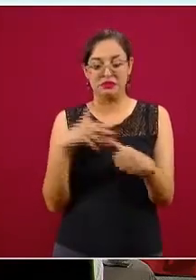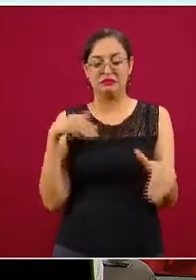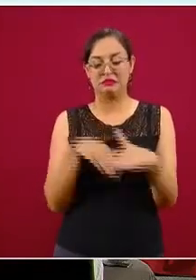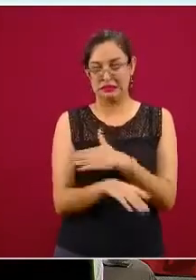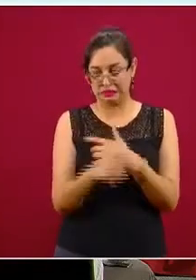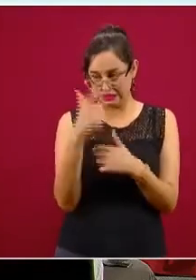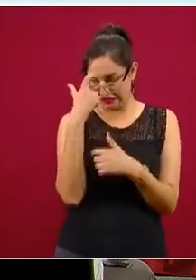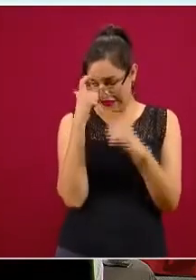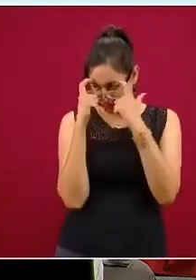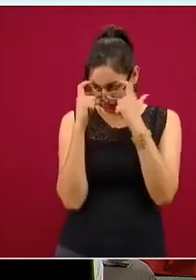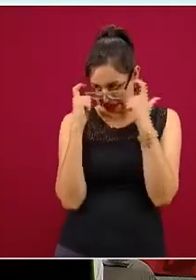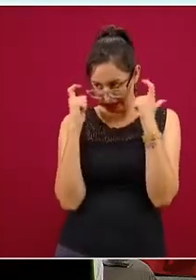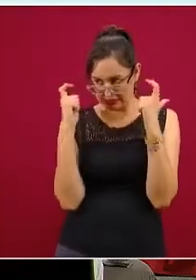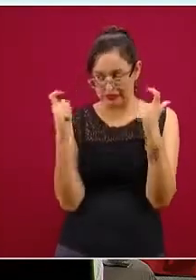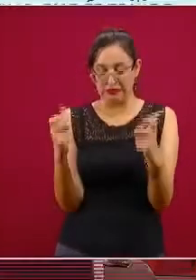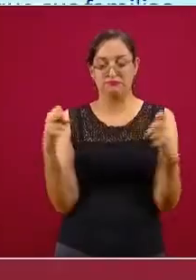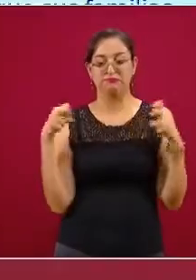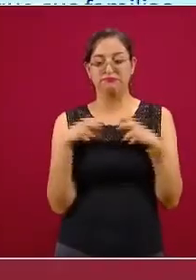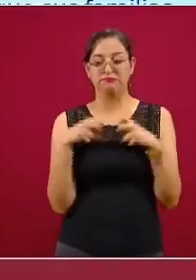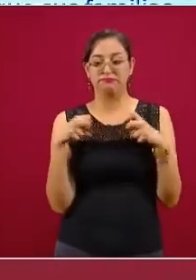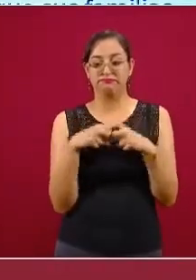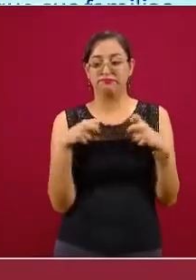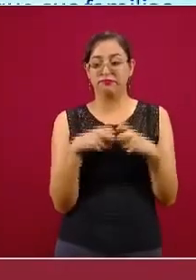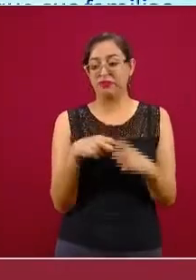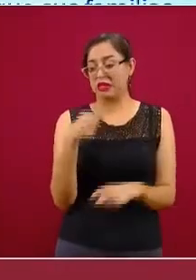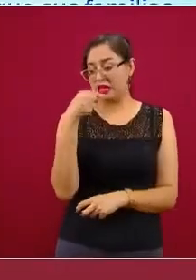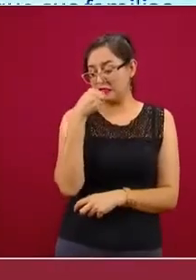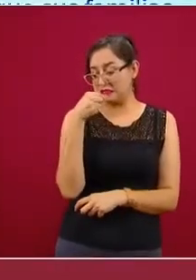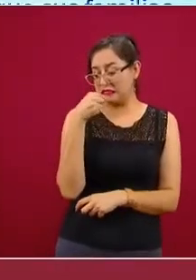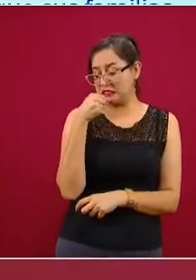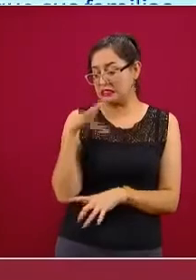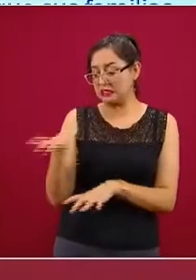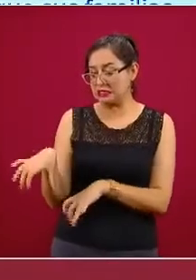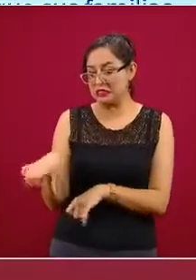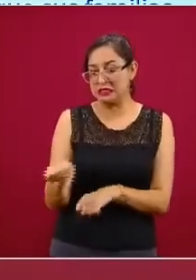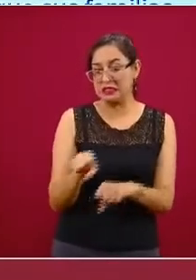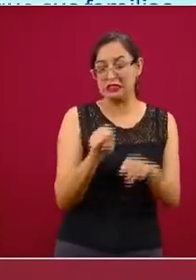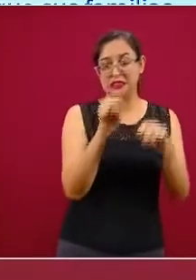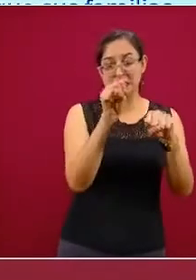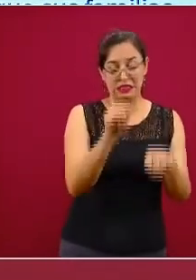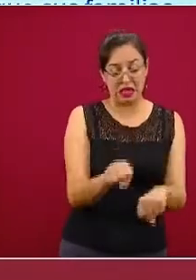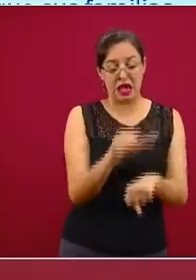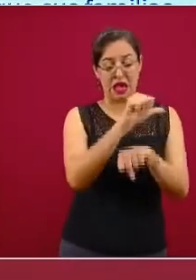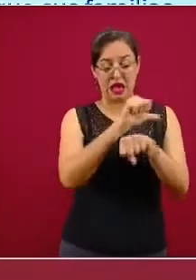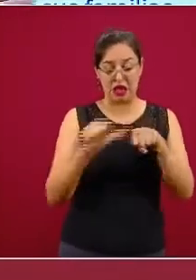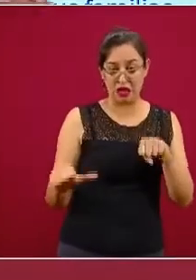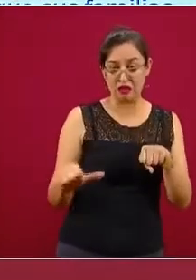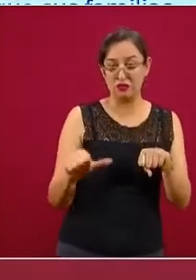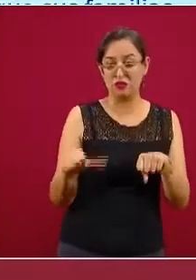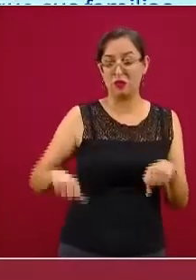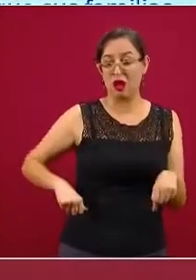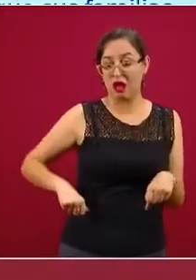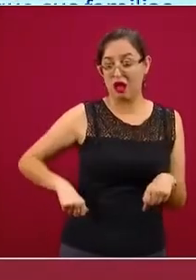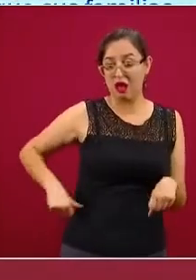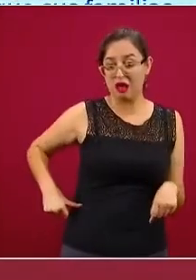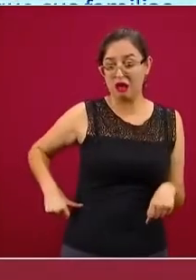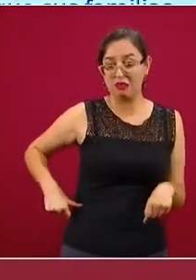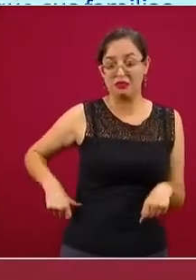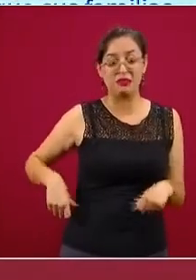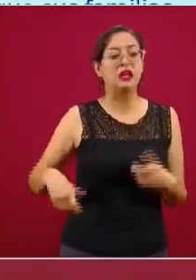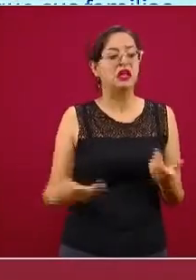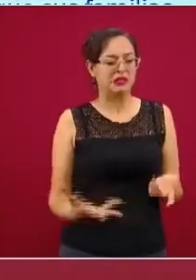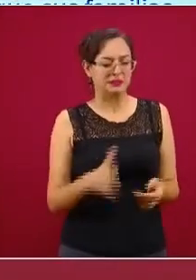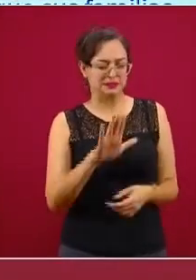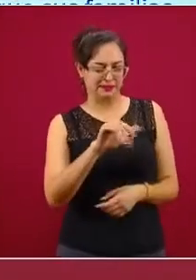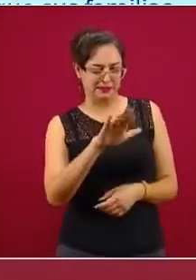terrible. Llevar a un niño a una cirugía de apendicitis y decirle desde la esquina que ahorita